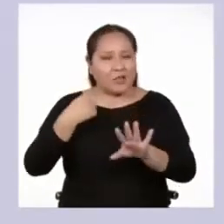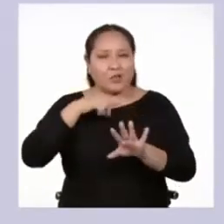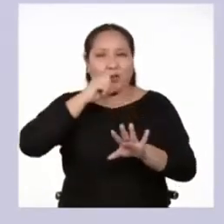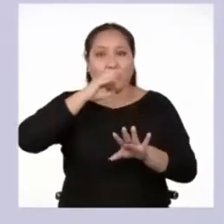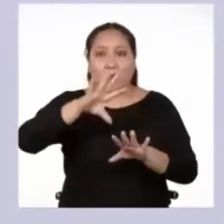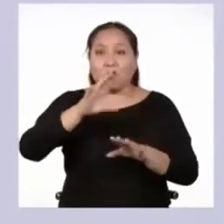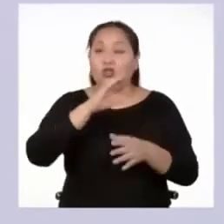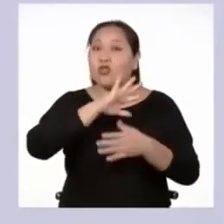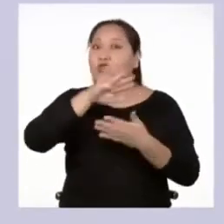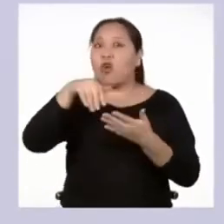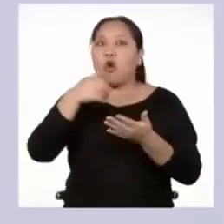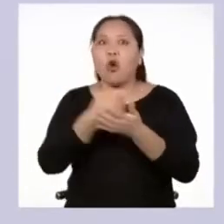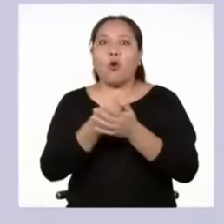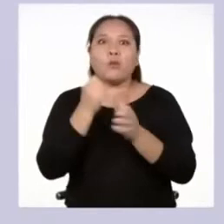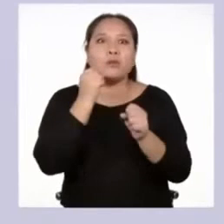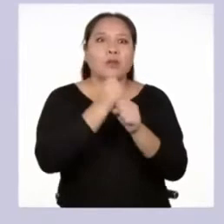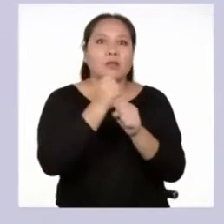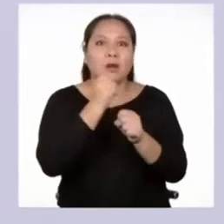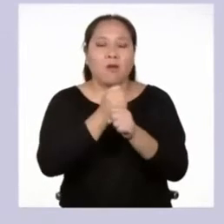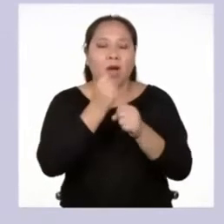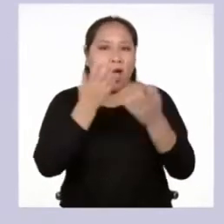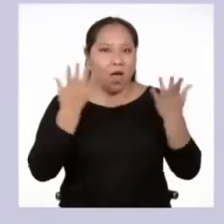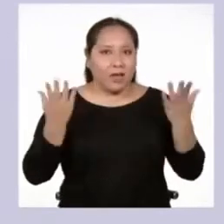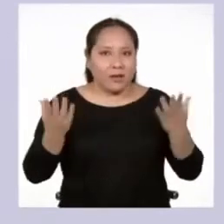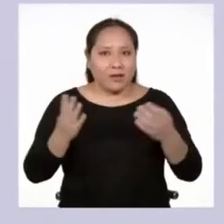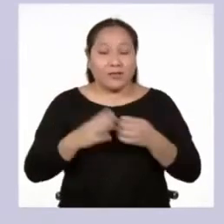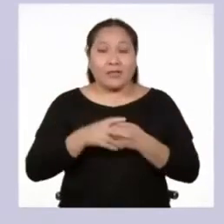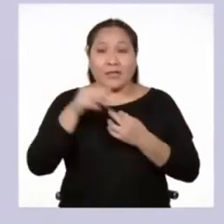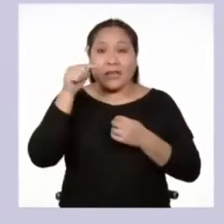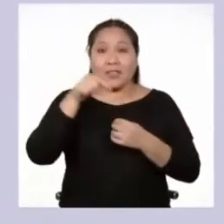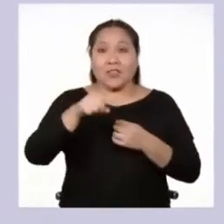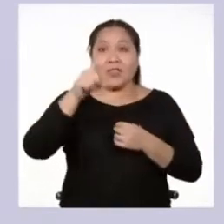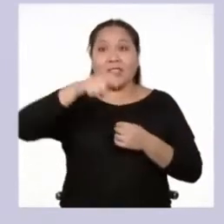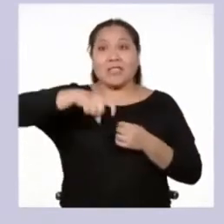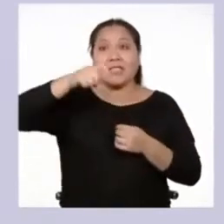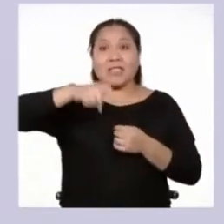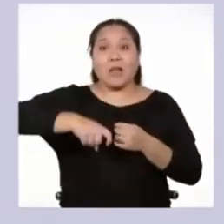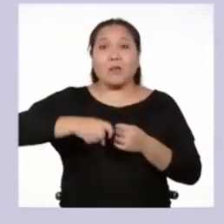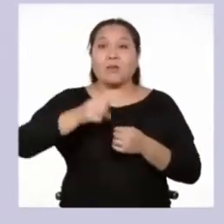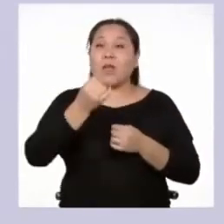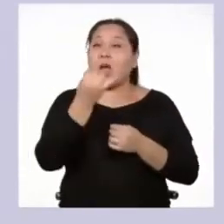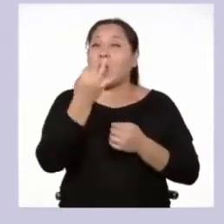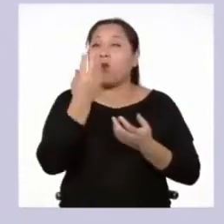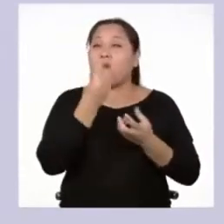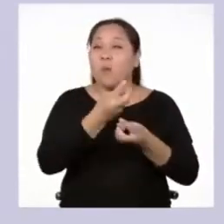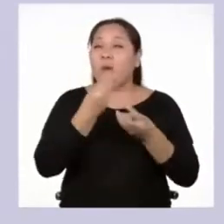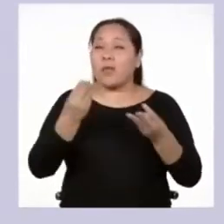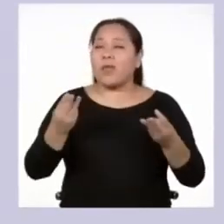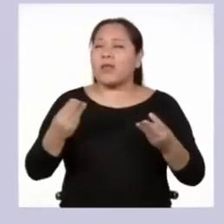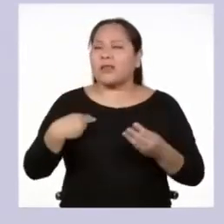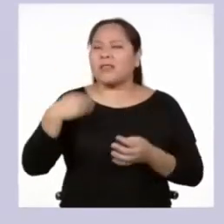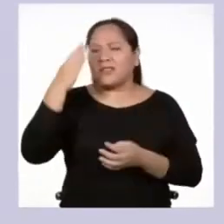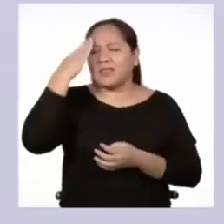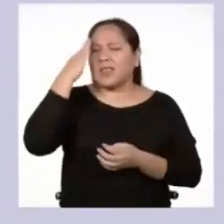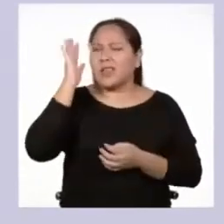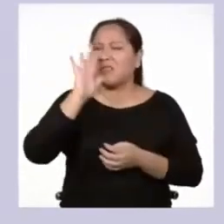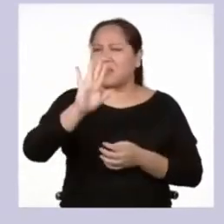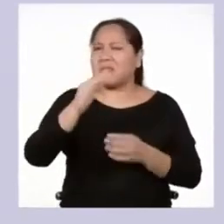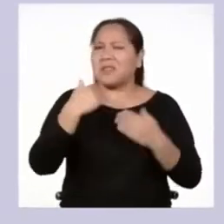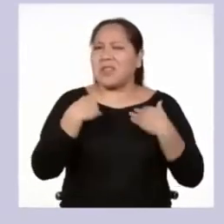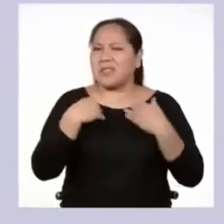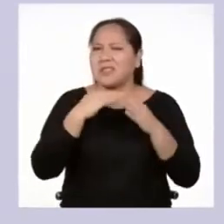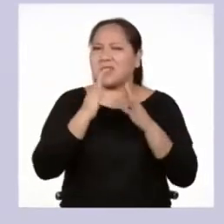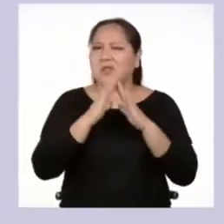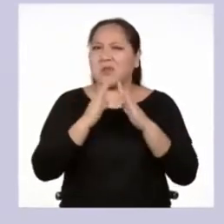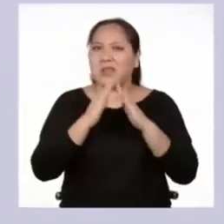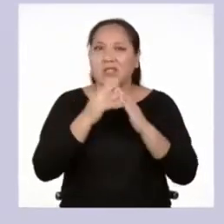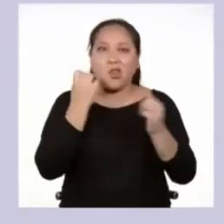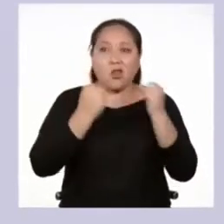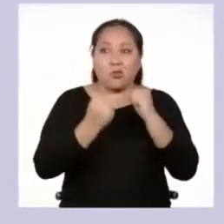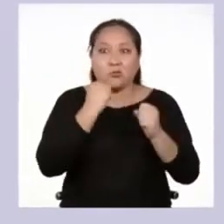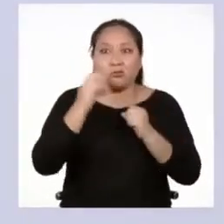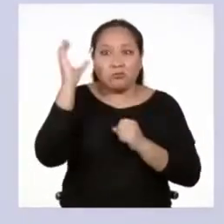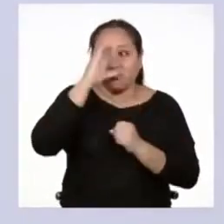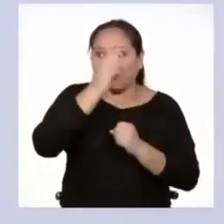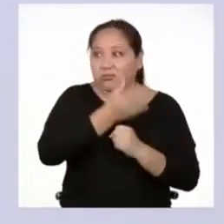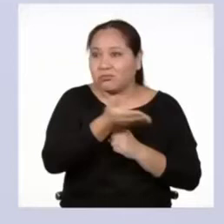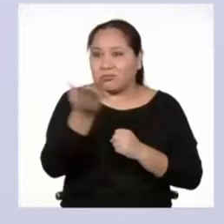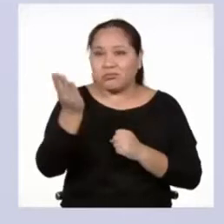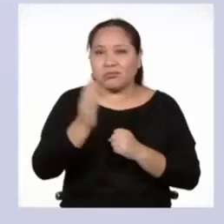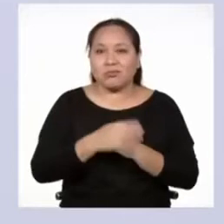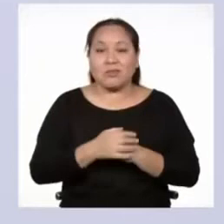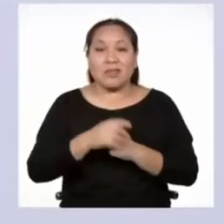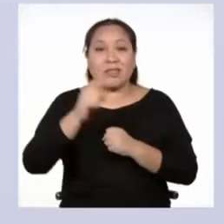nos ponemos en acción, así que todos nos ponemos a trabajar. Y para eso necesitamos algunos materiales que estoy segura vas a encontrar en tu casa. Así que anda corriendo a buscarlos.